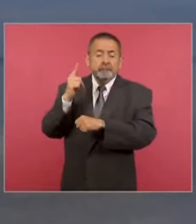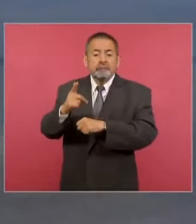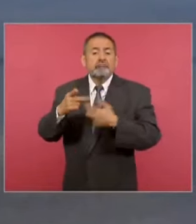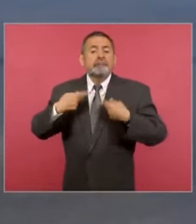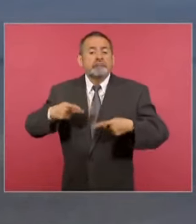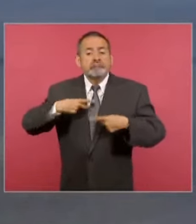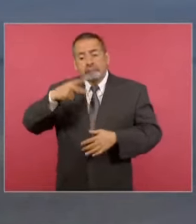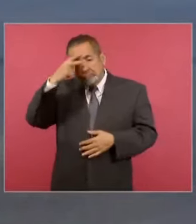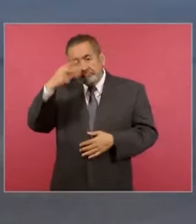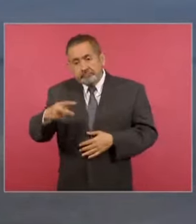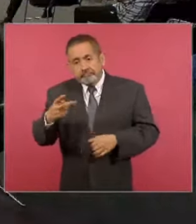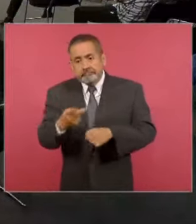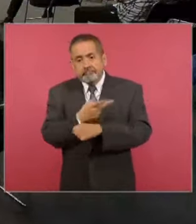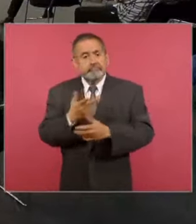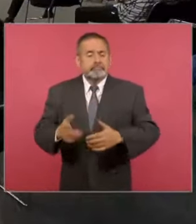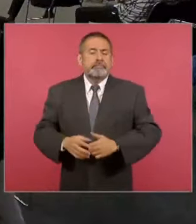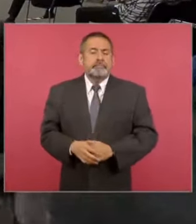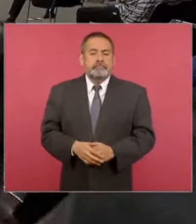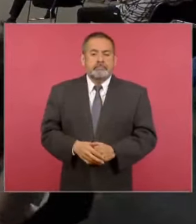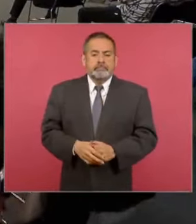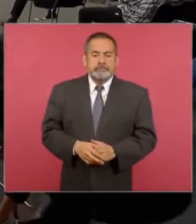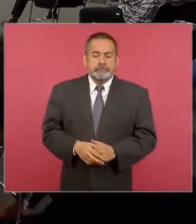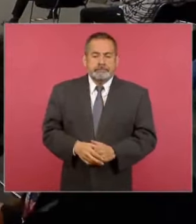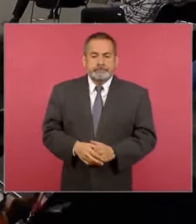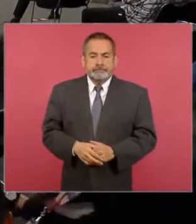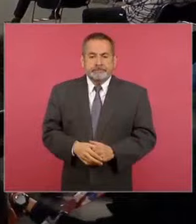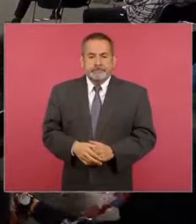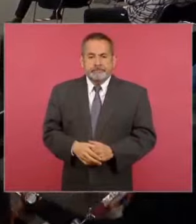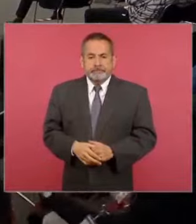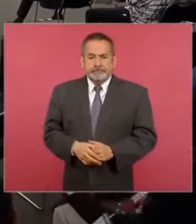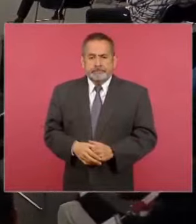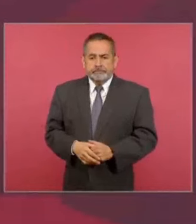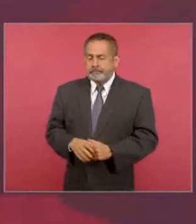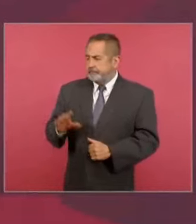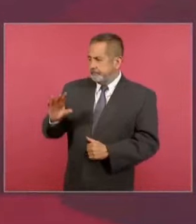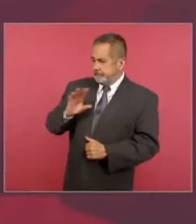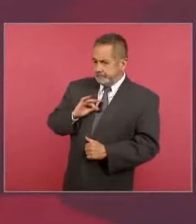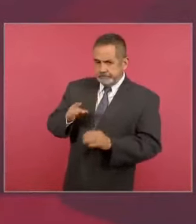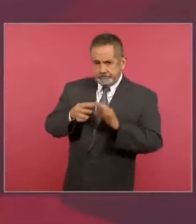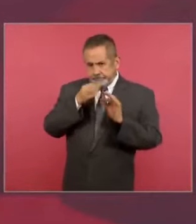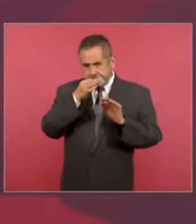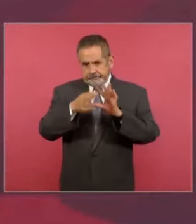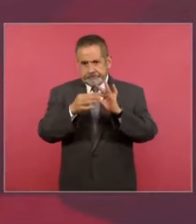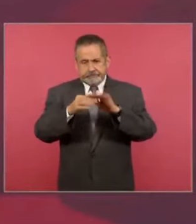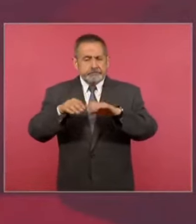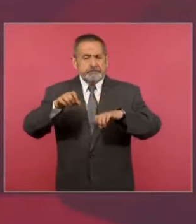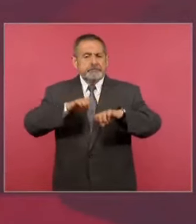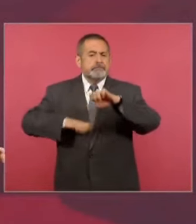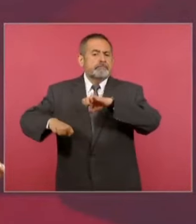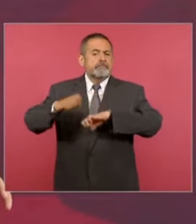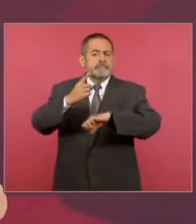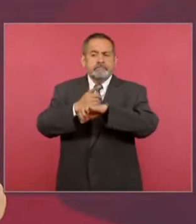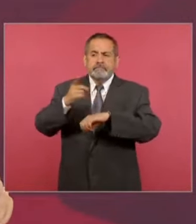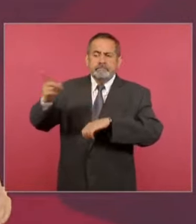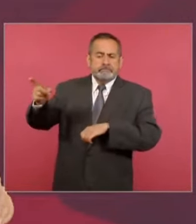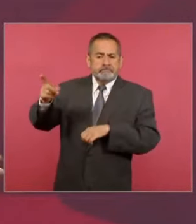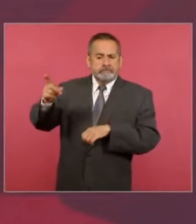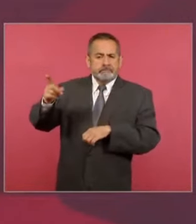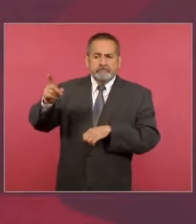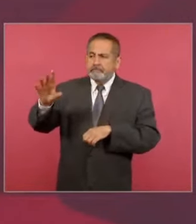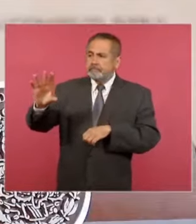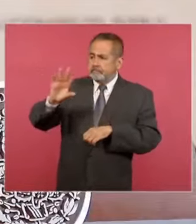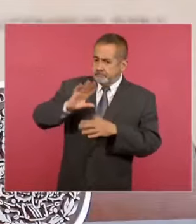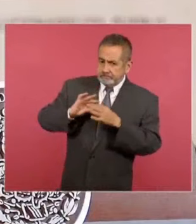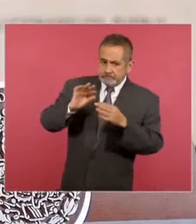esta parte norte de África? mencionaba yo que a la fecha la embajada ha